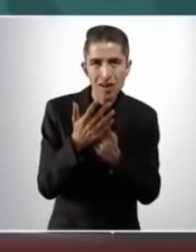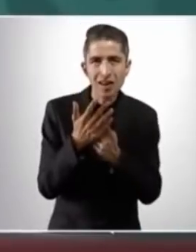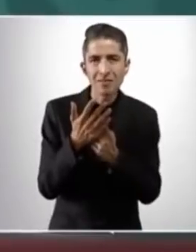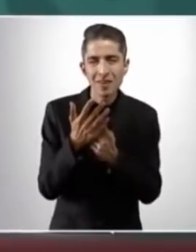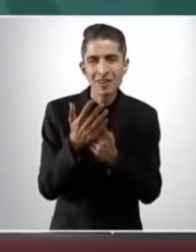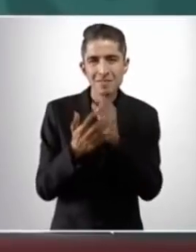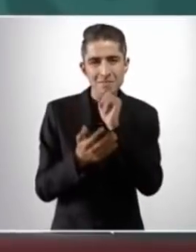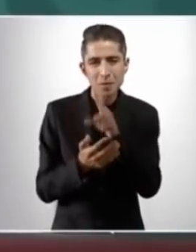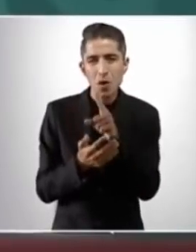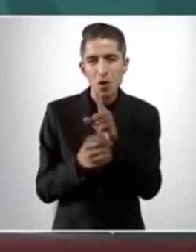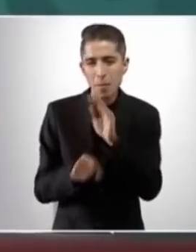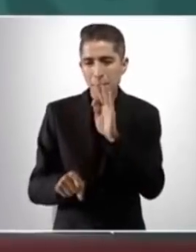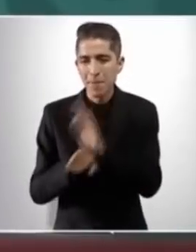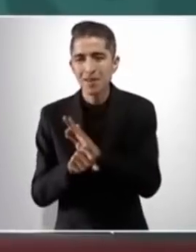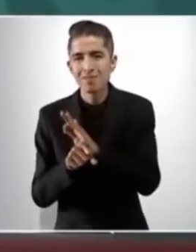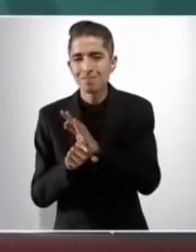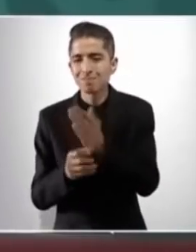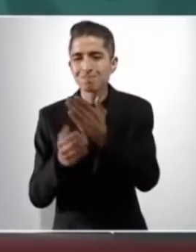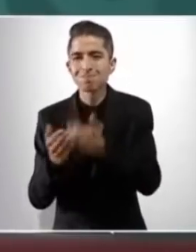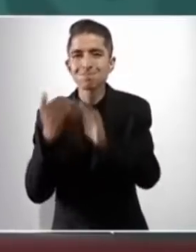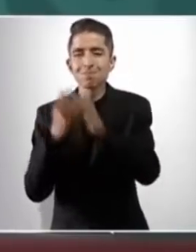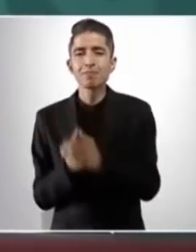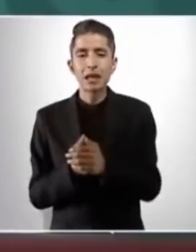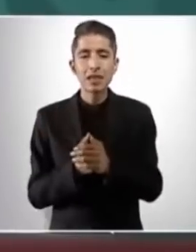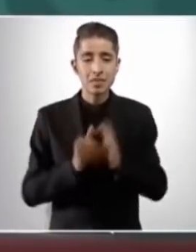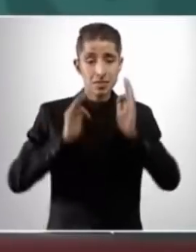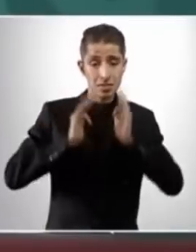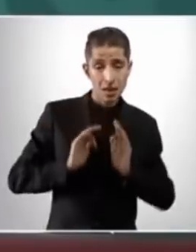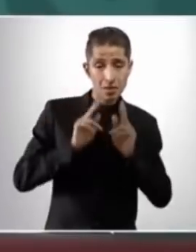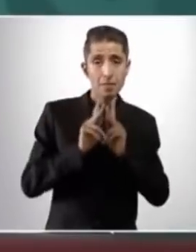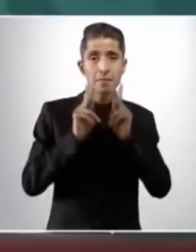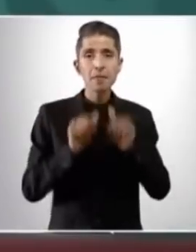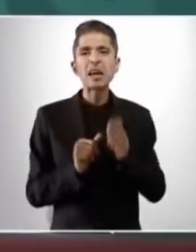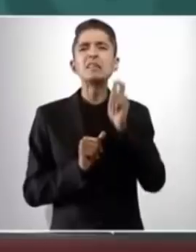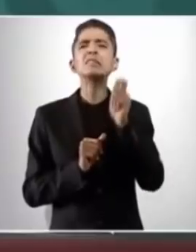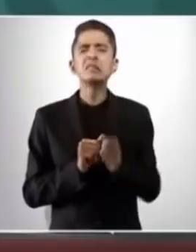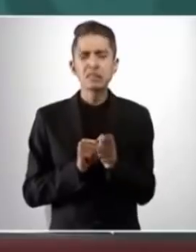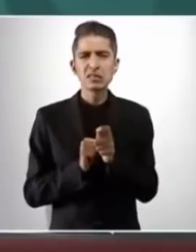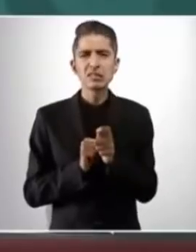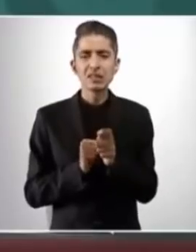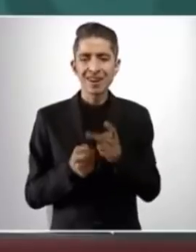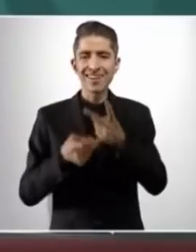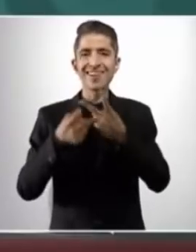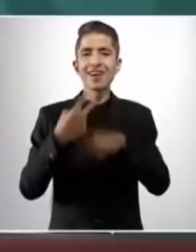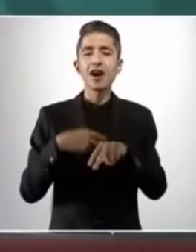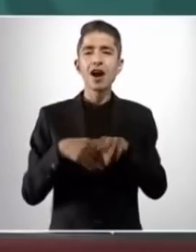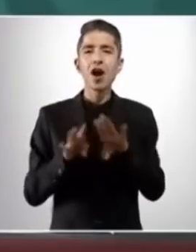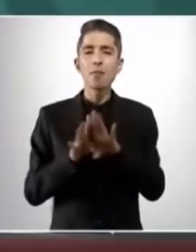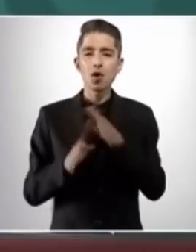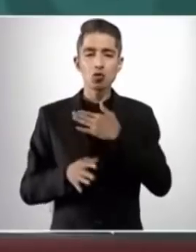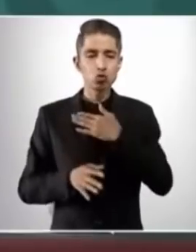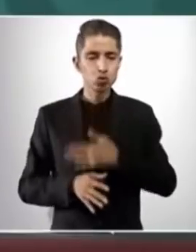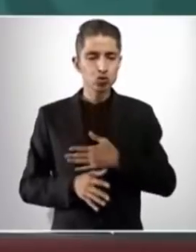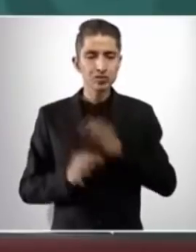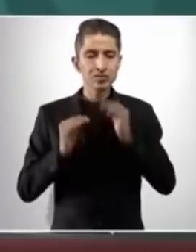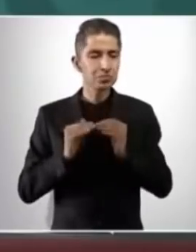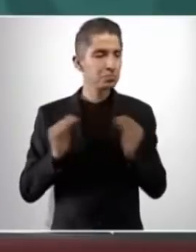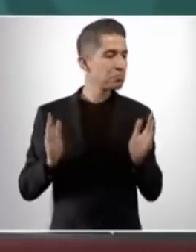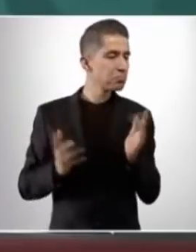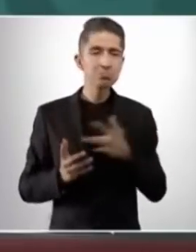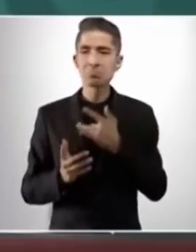porque la paz y la tranquilidad son frutos de la justicia. No